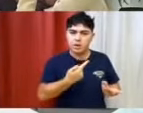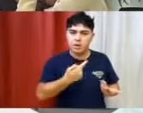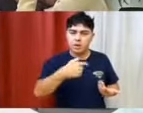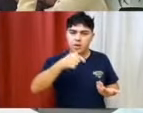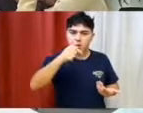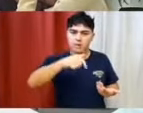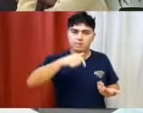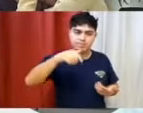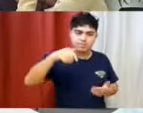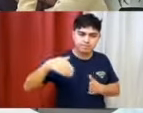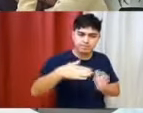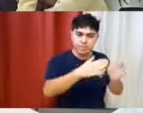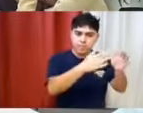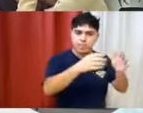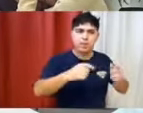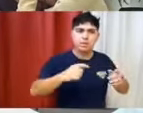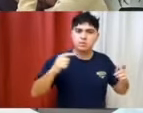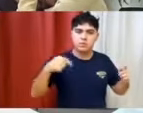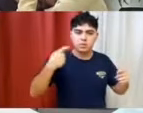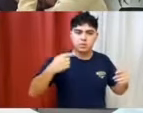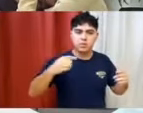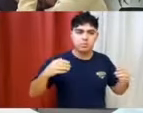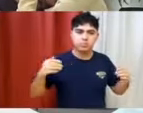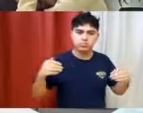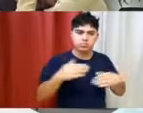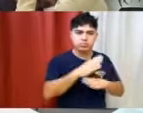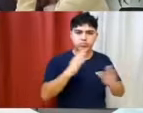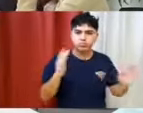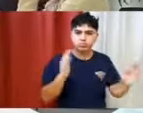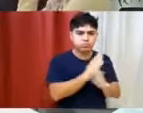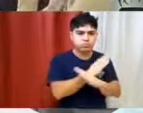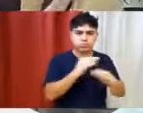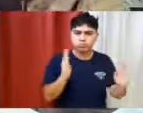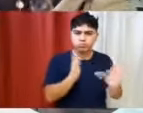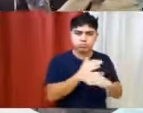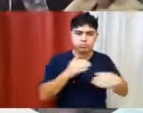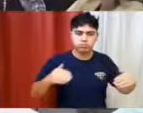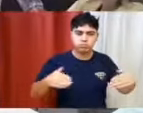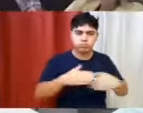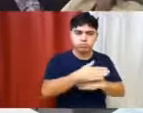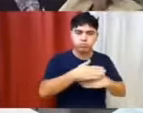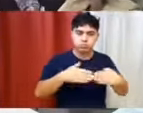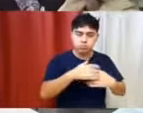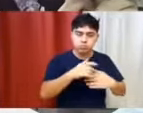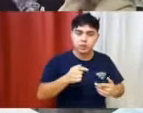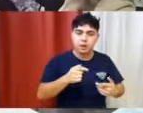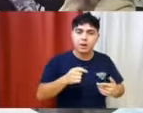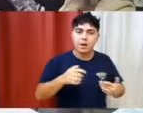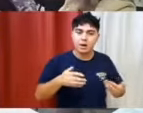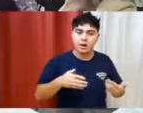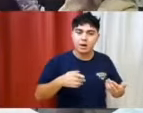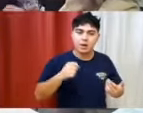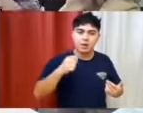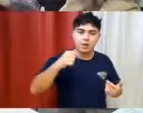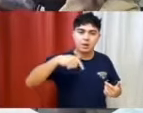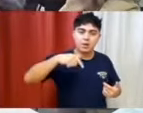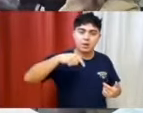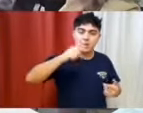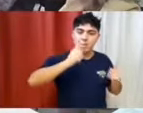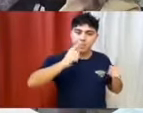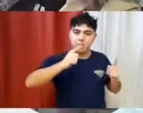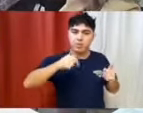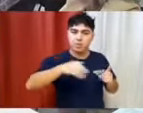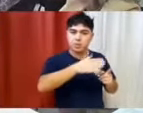dicha zona es altamente transitada por los ciudadanos y los turistas que circulan por nuestra localidad, que la misma